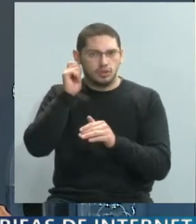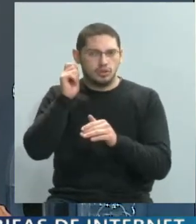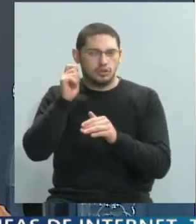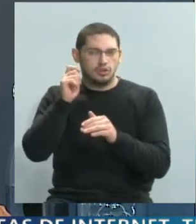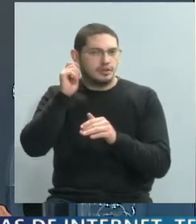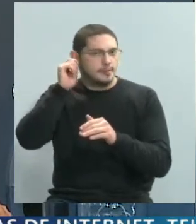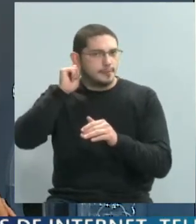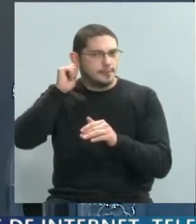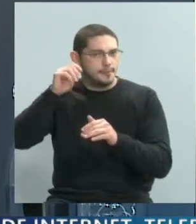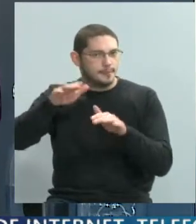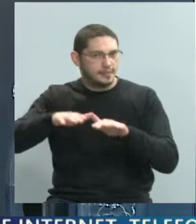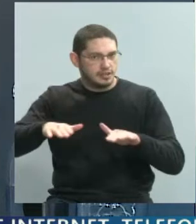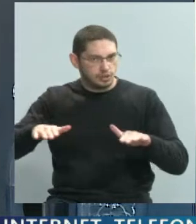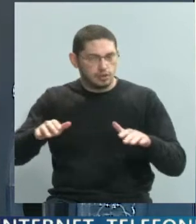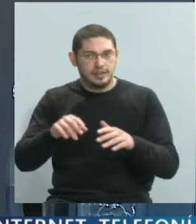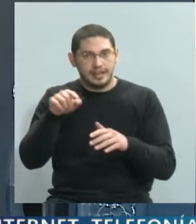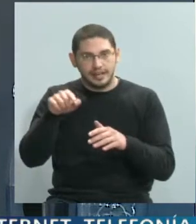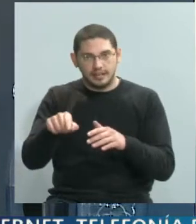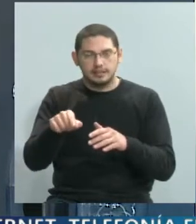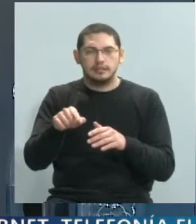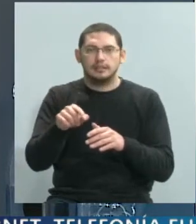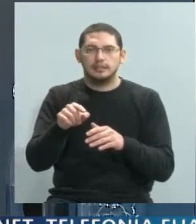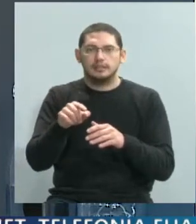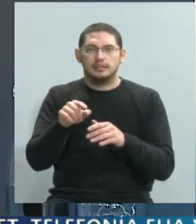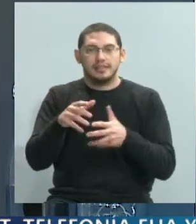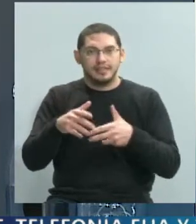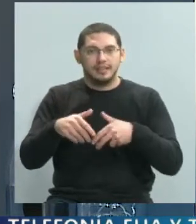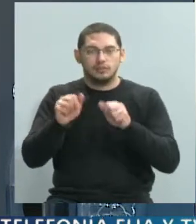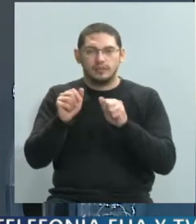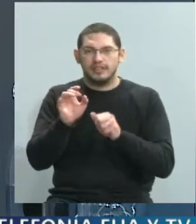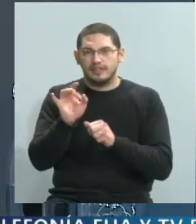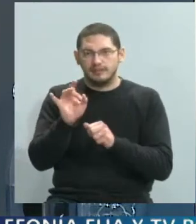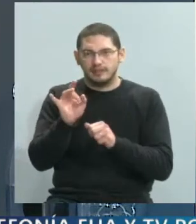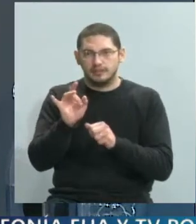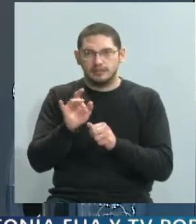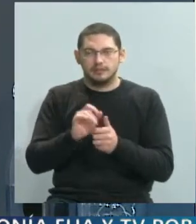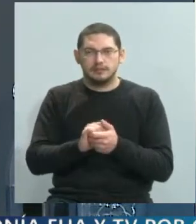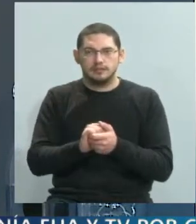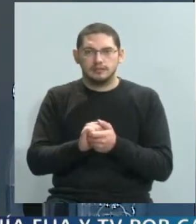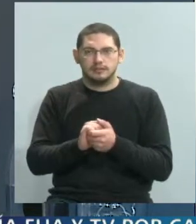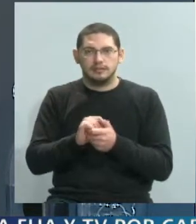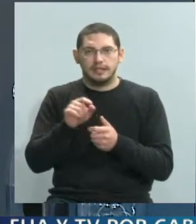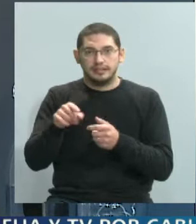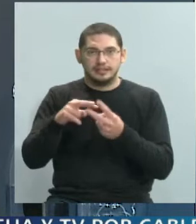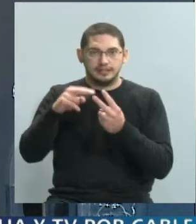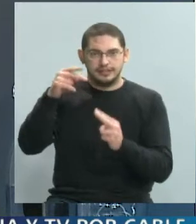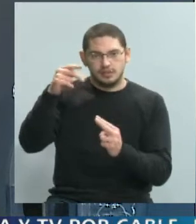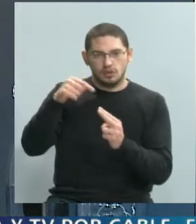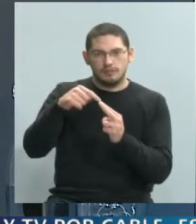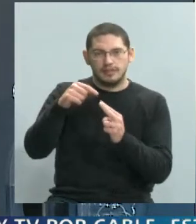bastante difícil de diagnosticar debido a lo incierto que es la etiología de este síndrome.